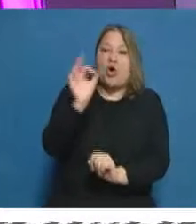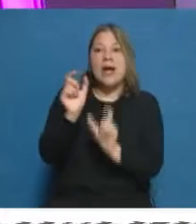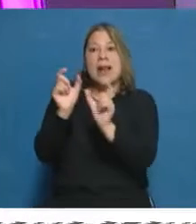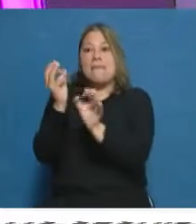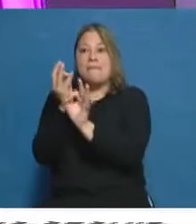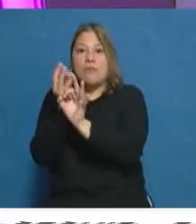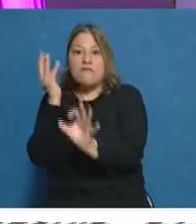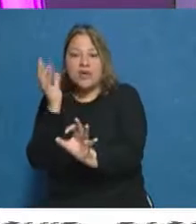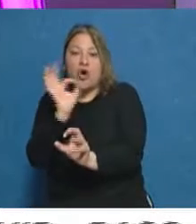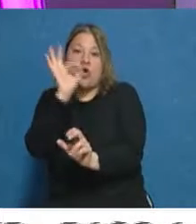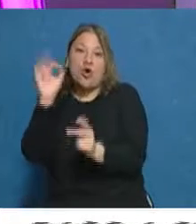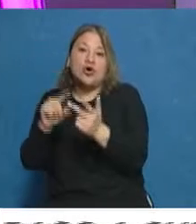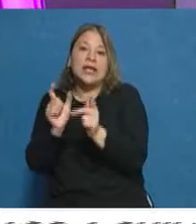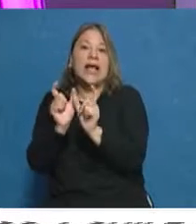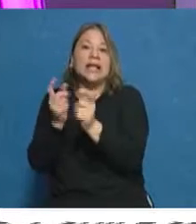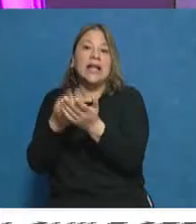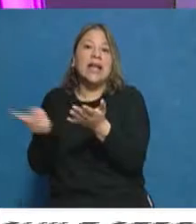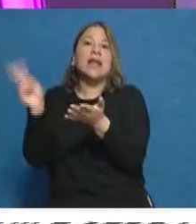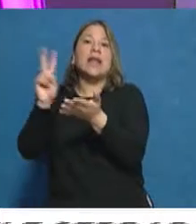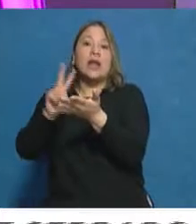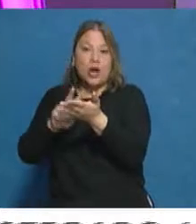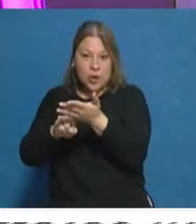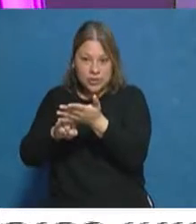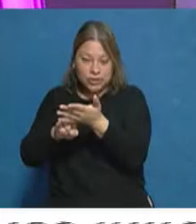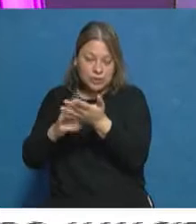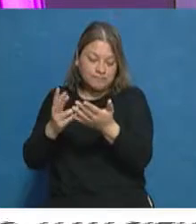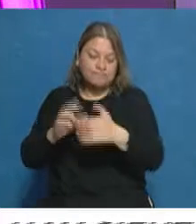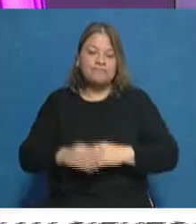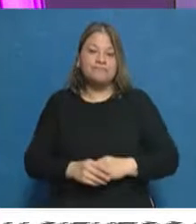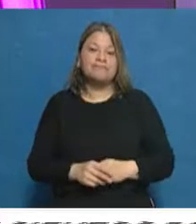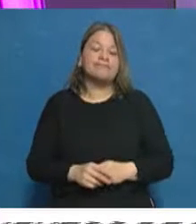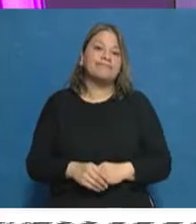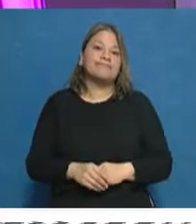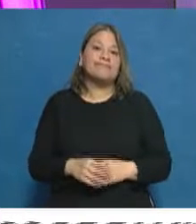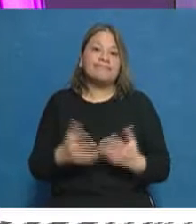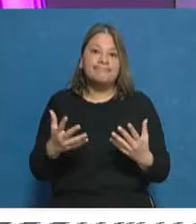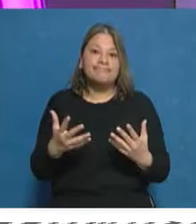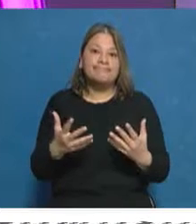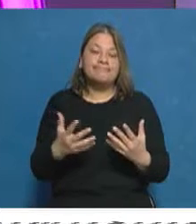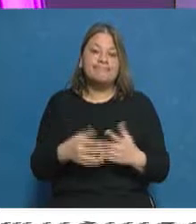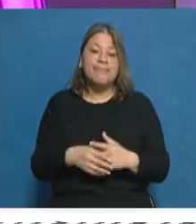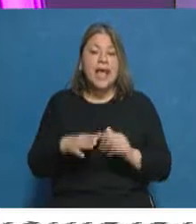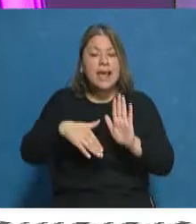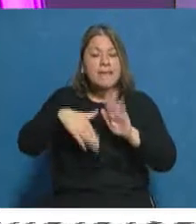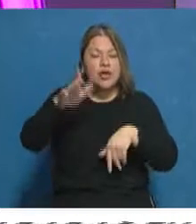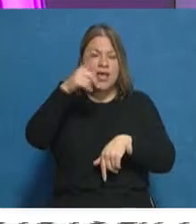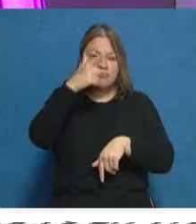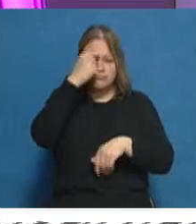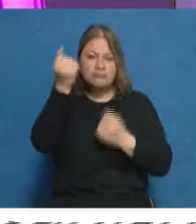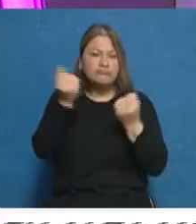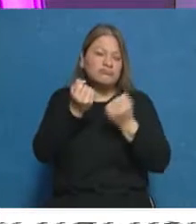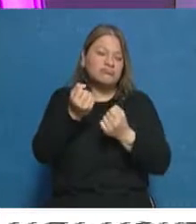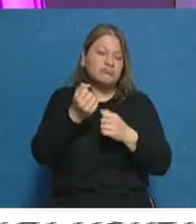profesional, si es renovación luego de interrupción. Lo cierto es que a grandes rasgos a la mayoría les parece